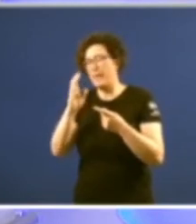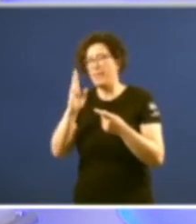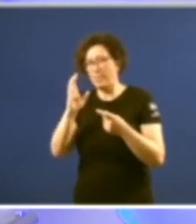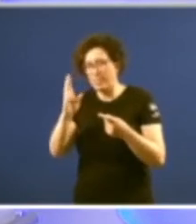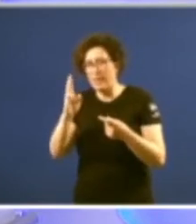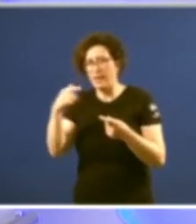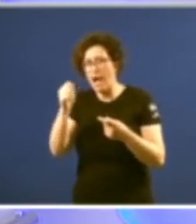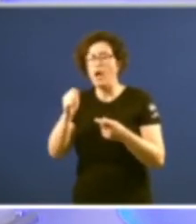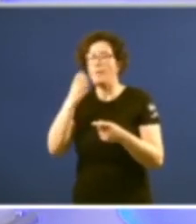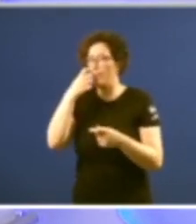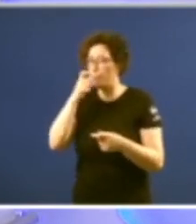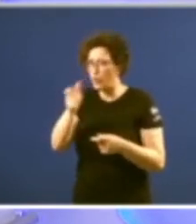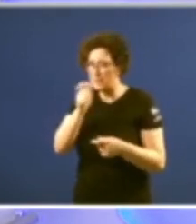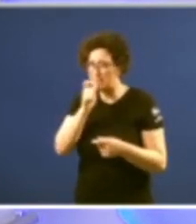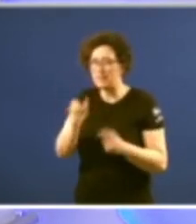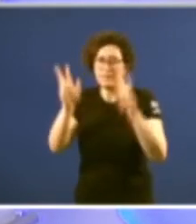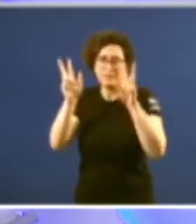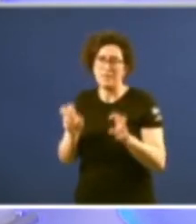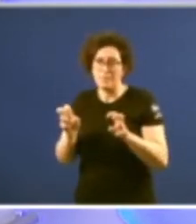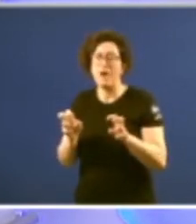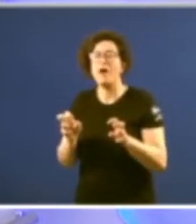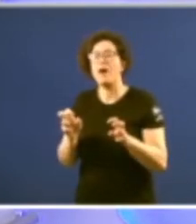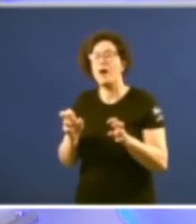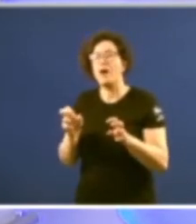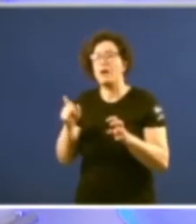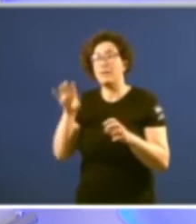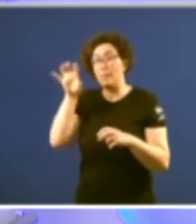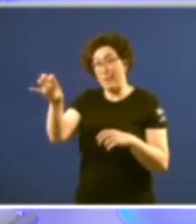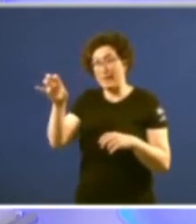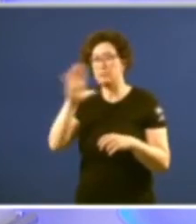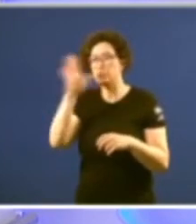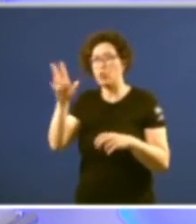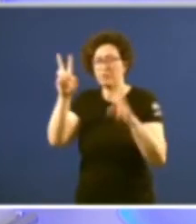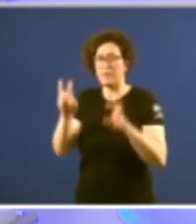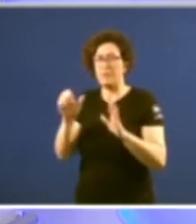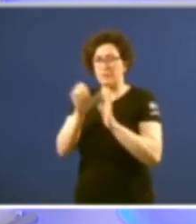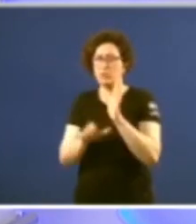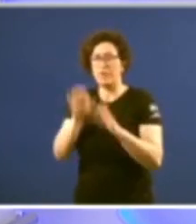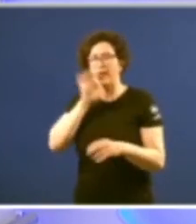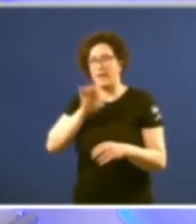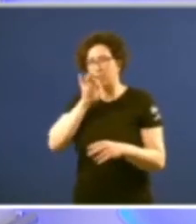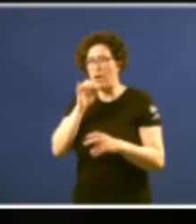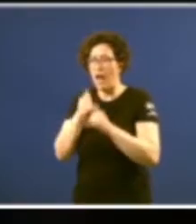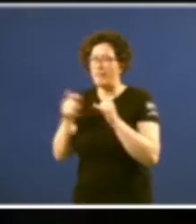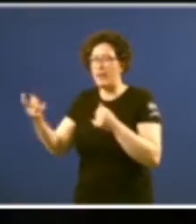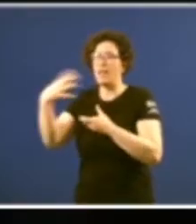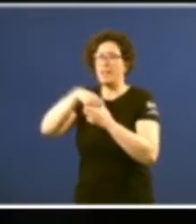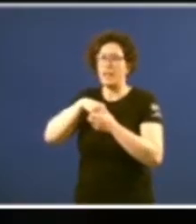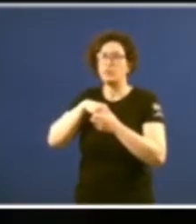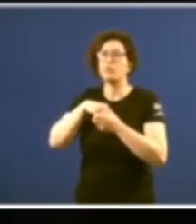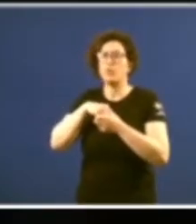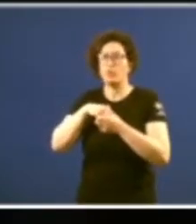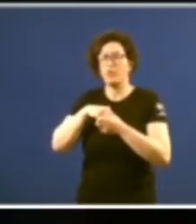editorial del país sobre el estatuto galego consideran que entra de lleno en el terreno de la dejación e el aldraxe al pueblo